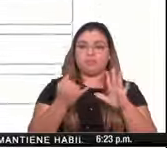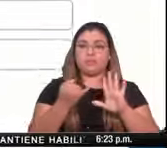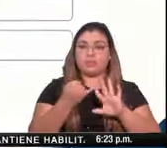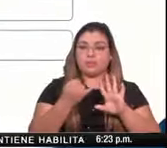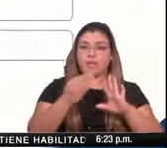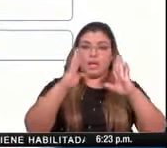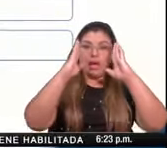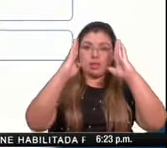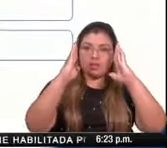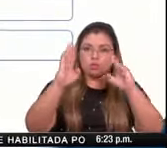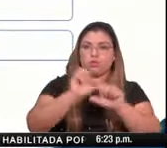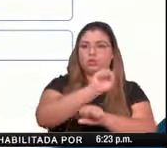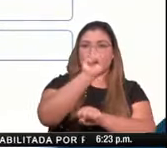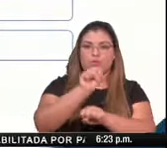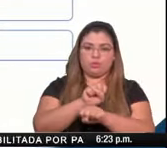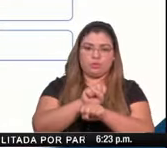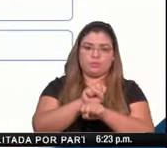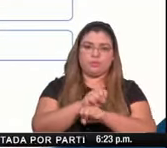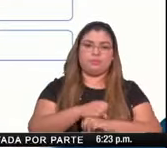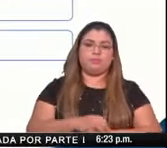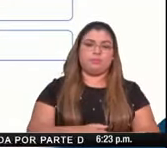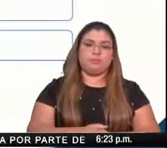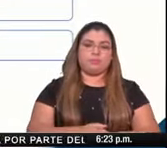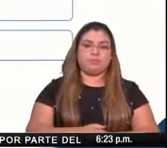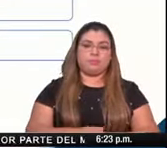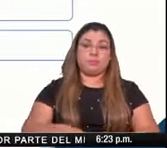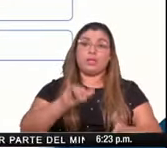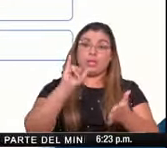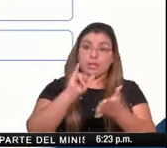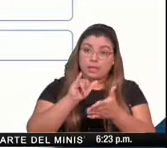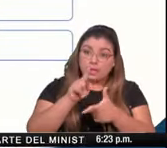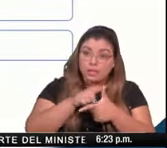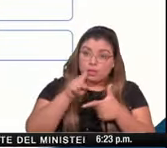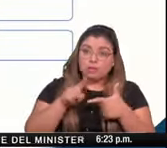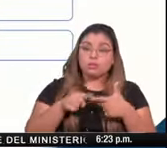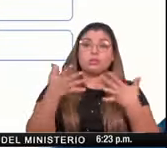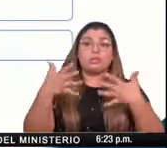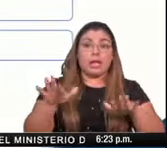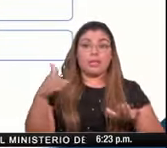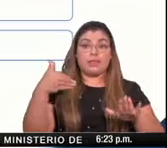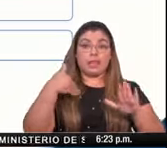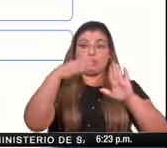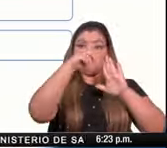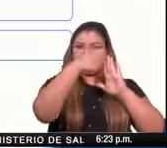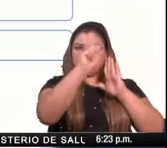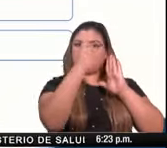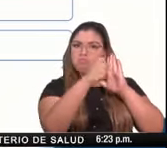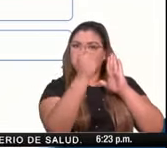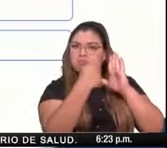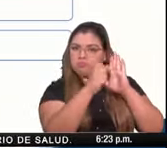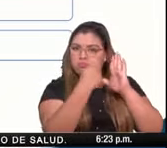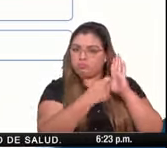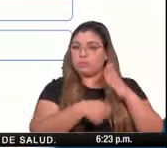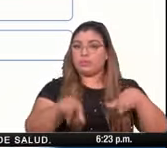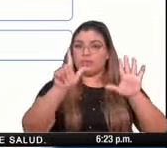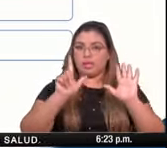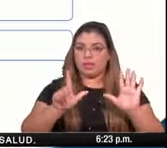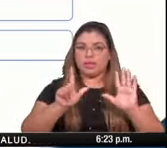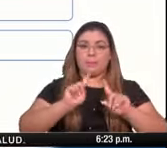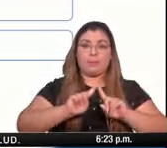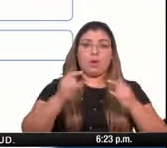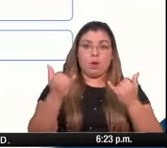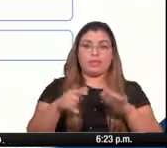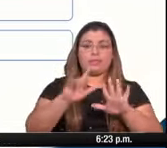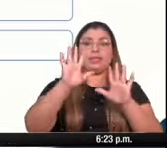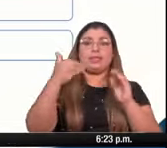en este sentido hemos planteado cinco etapas y